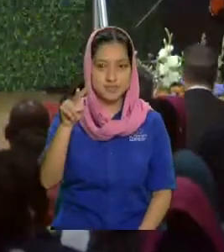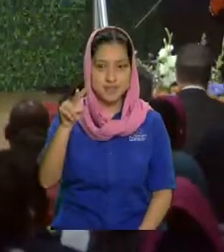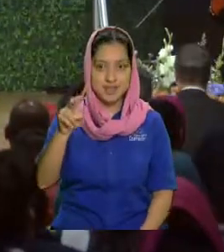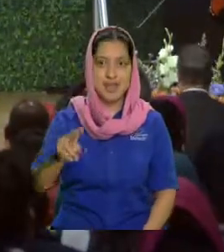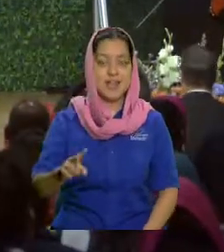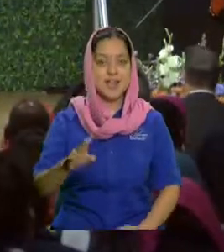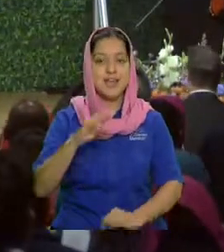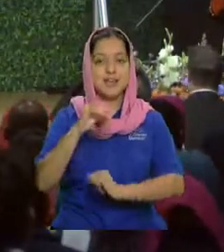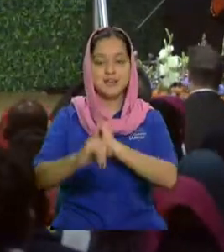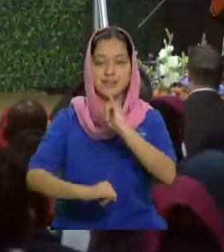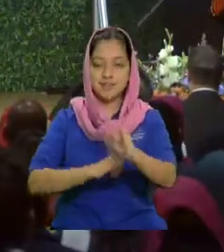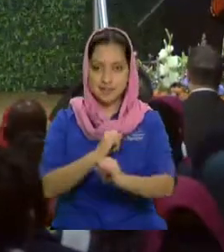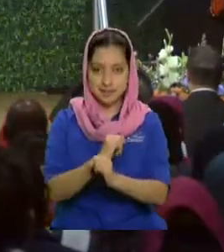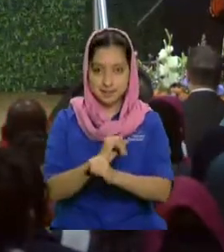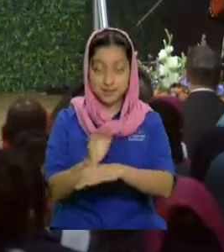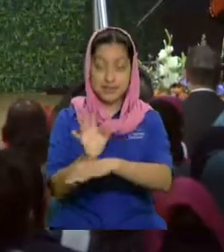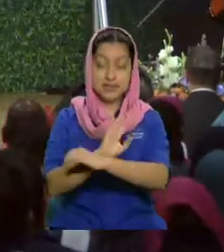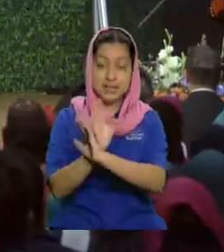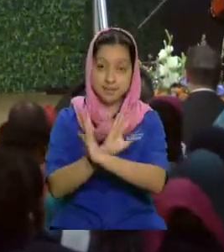espero un momento acá